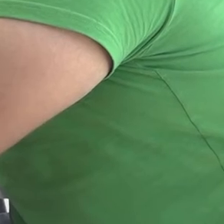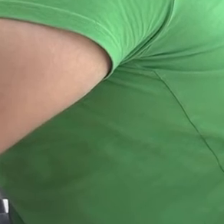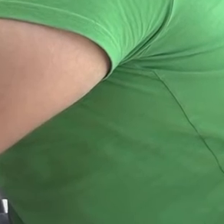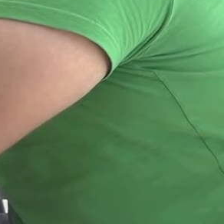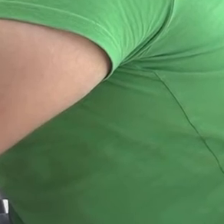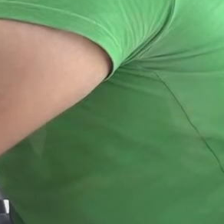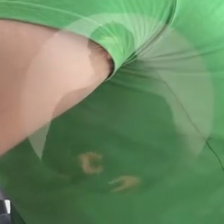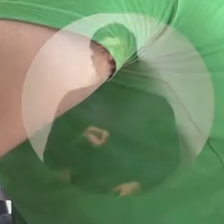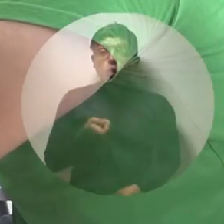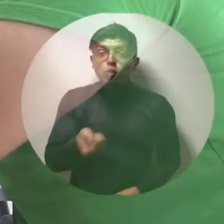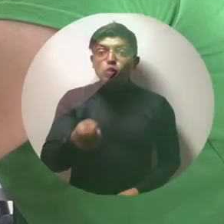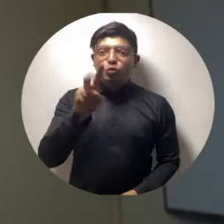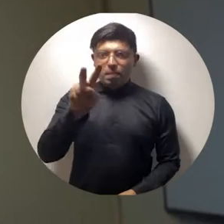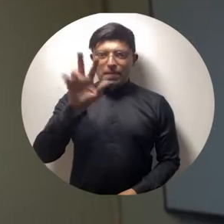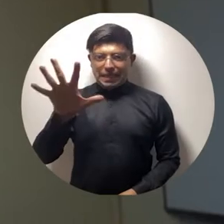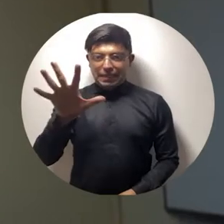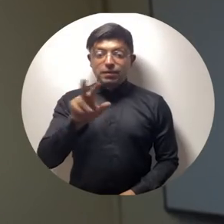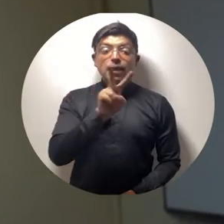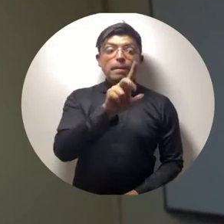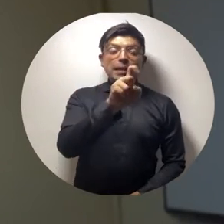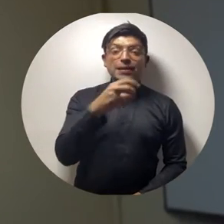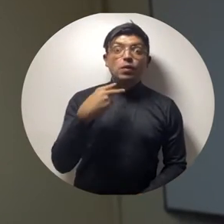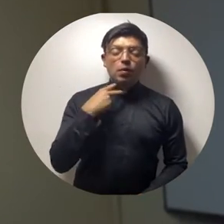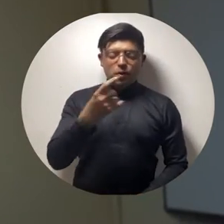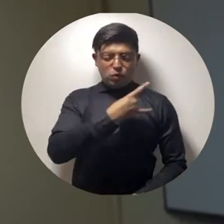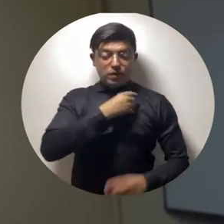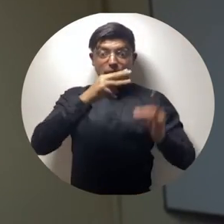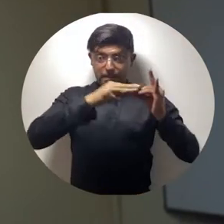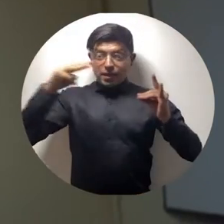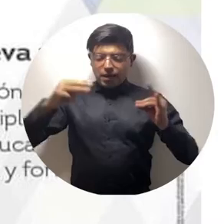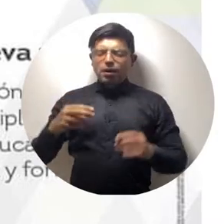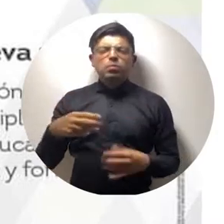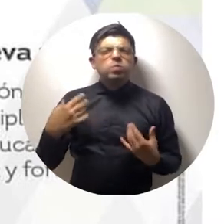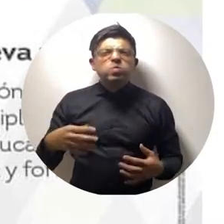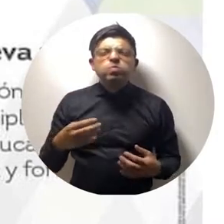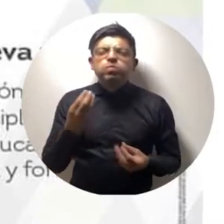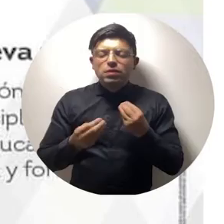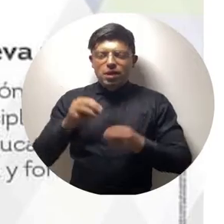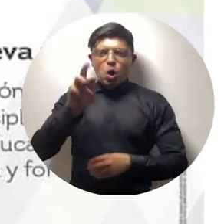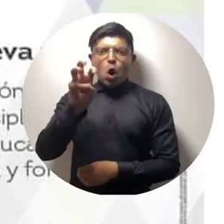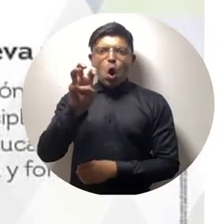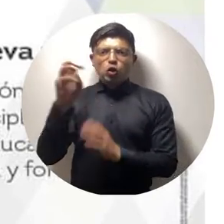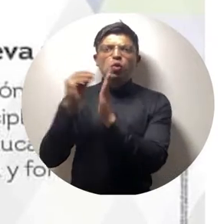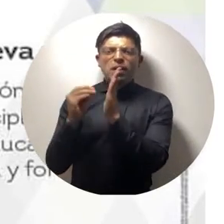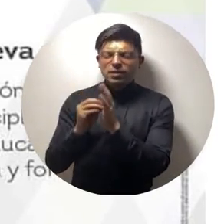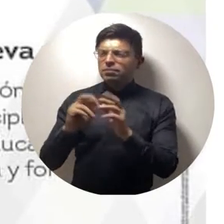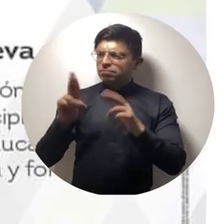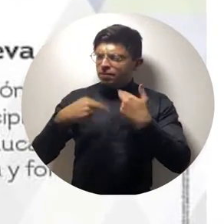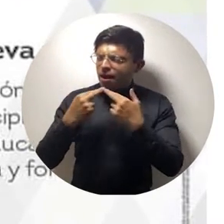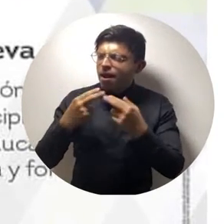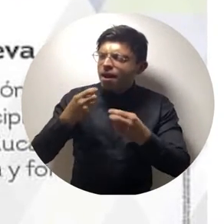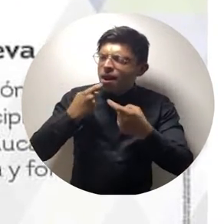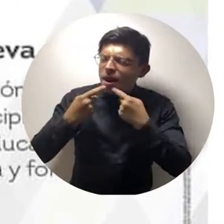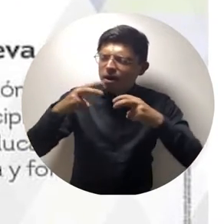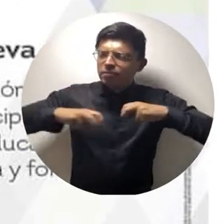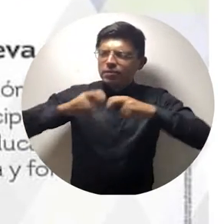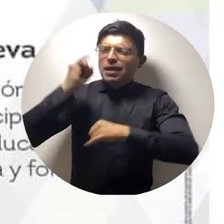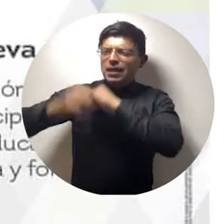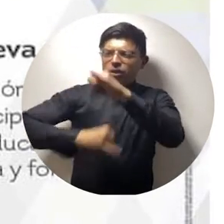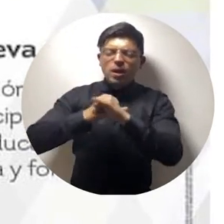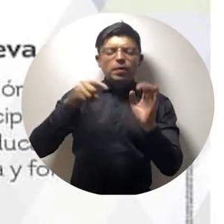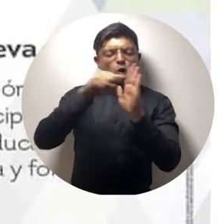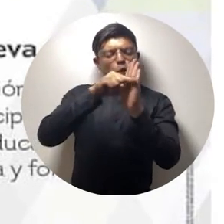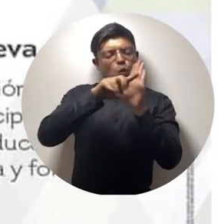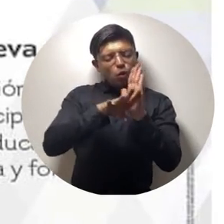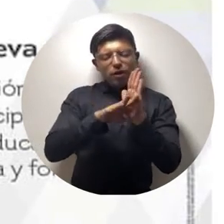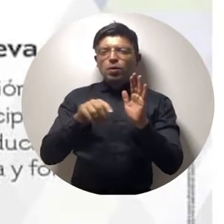Este 25 y 26 de noviembre la Universidad del Magdalena realizará el VIII Simposio Internacional de Currículo y Políticas Educativas